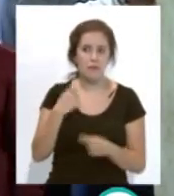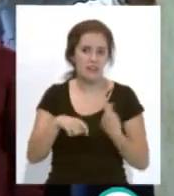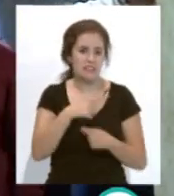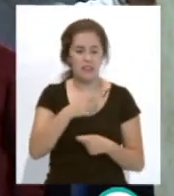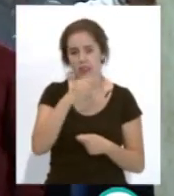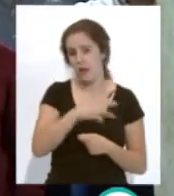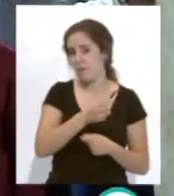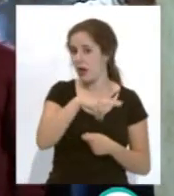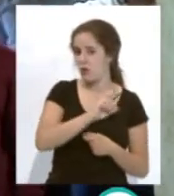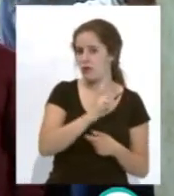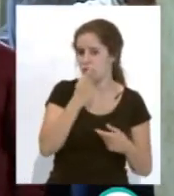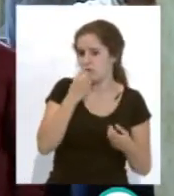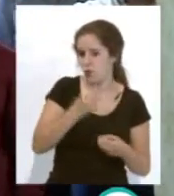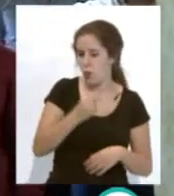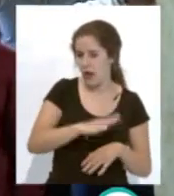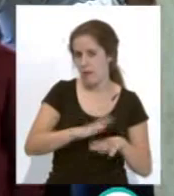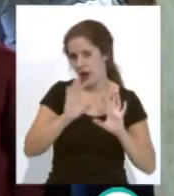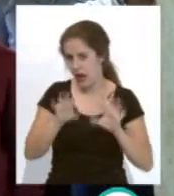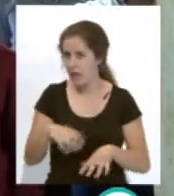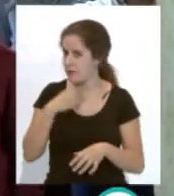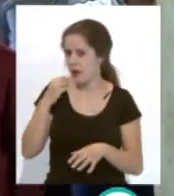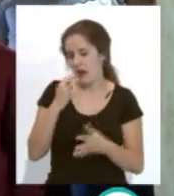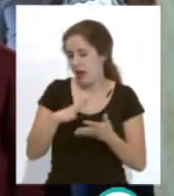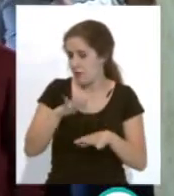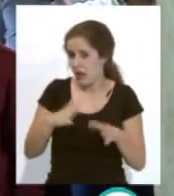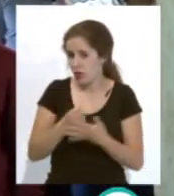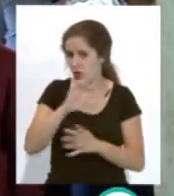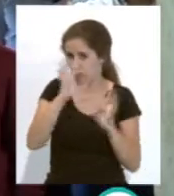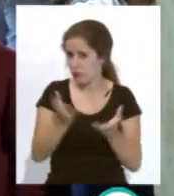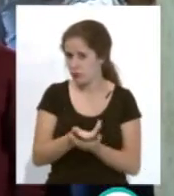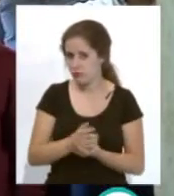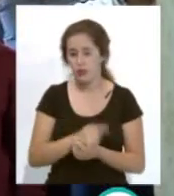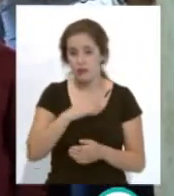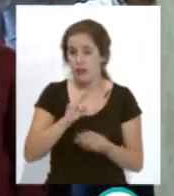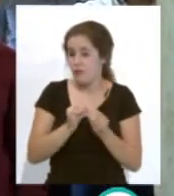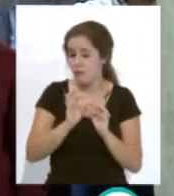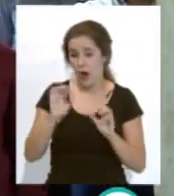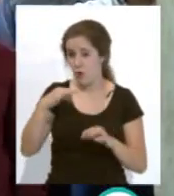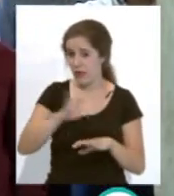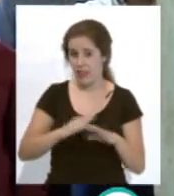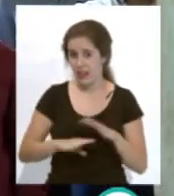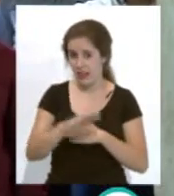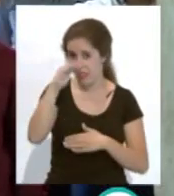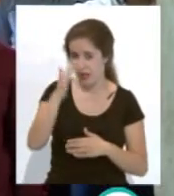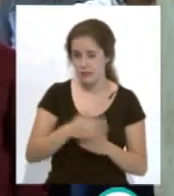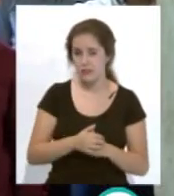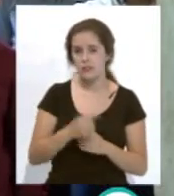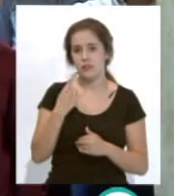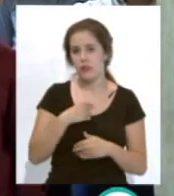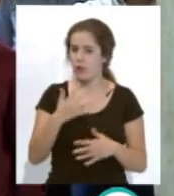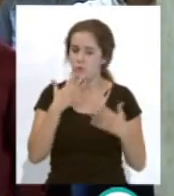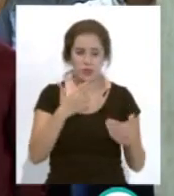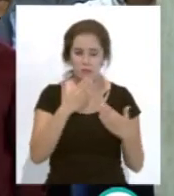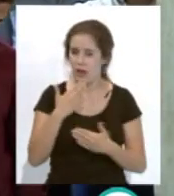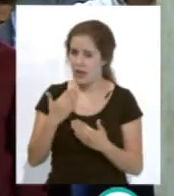buena para Manu, ha sido buena para el Cádiz, ha sido buena para todo el mundo, esa es la única manera que hay de crecer, enhorabuena a José Manuel, muchísimas